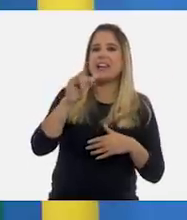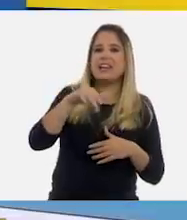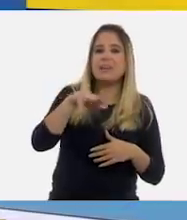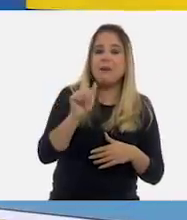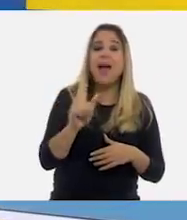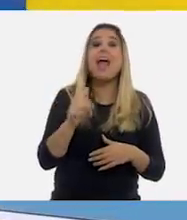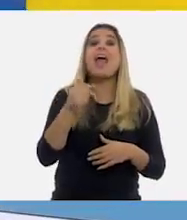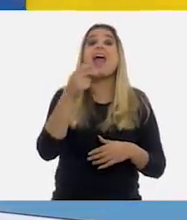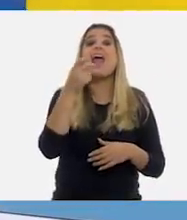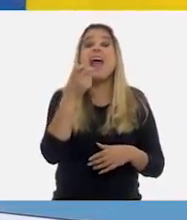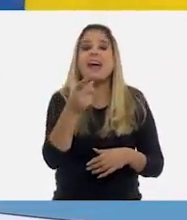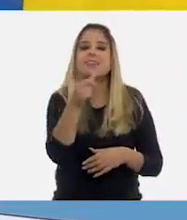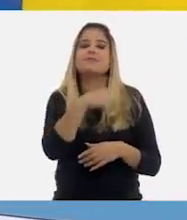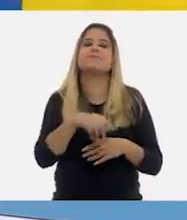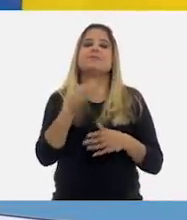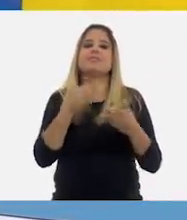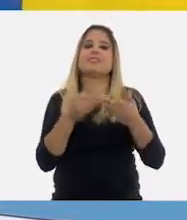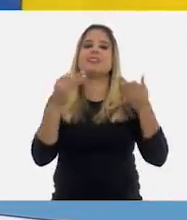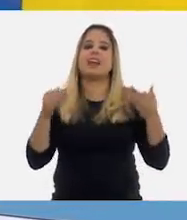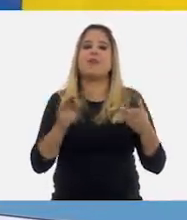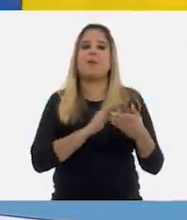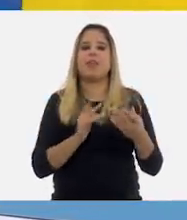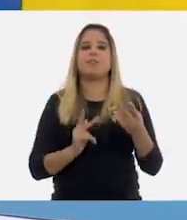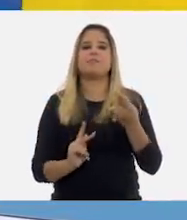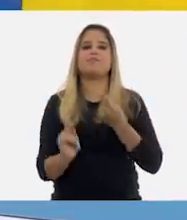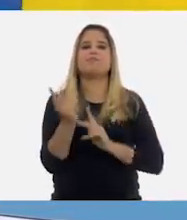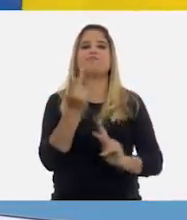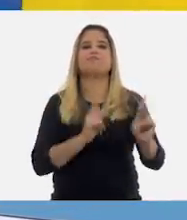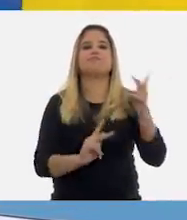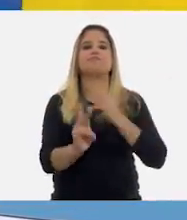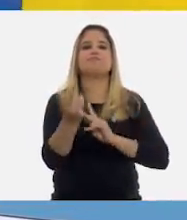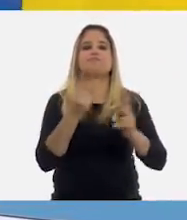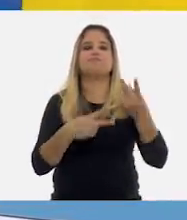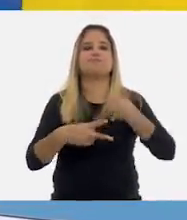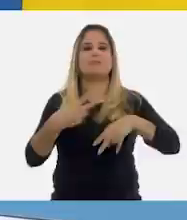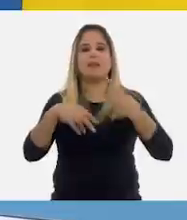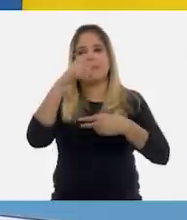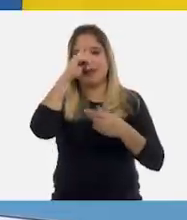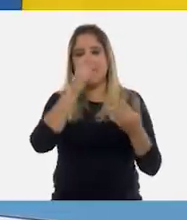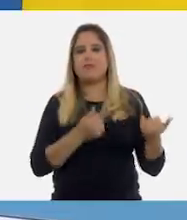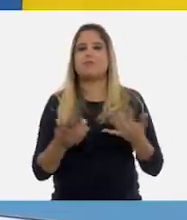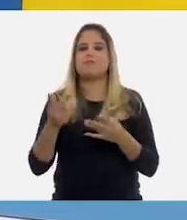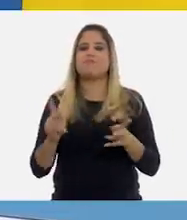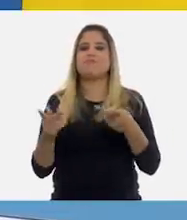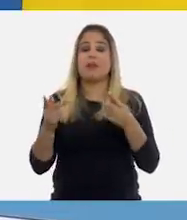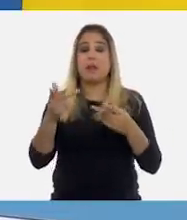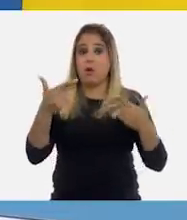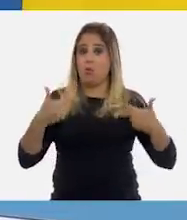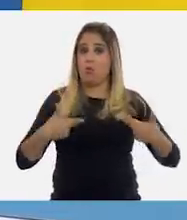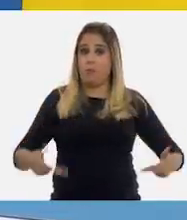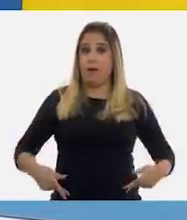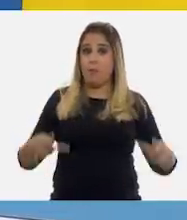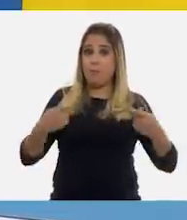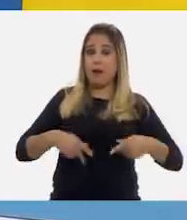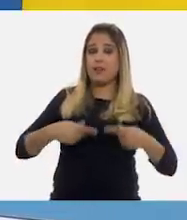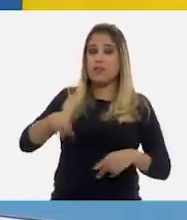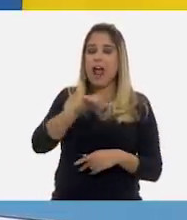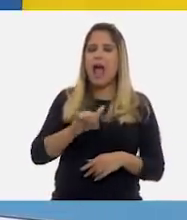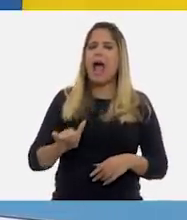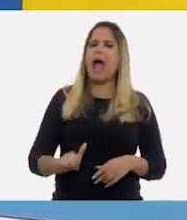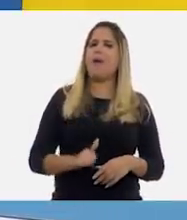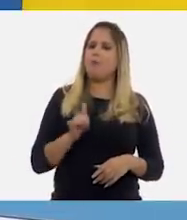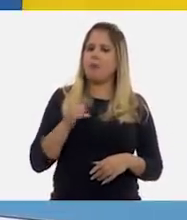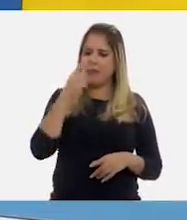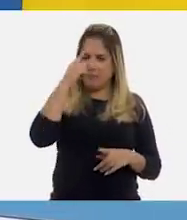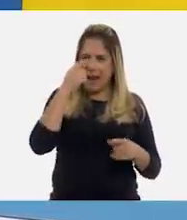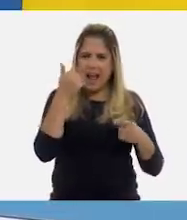son los que permiten que la tierra sea fértil para determinados productos. El ser humano ha aprovechado todos